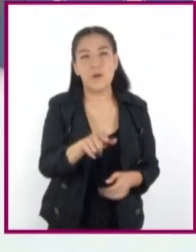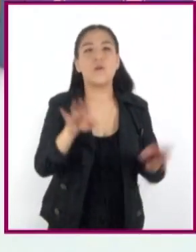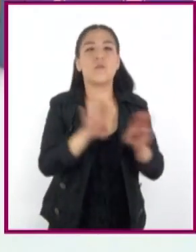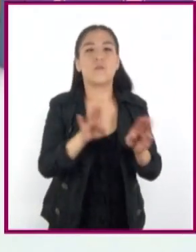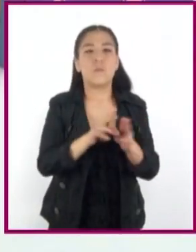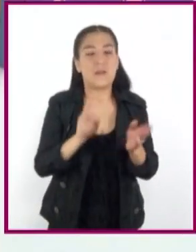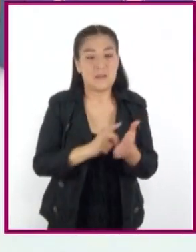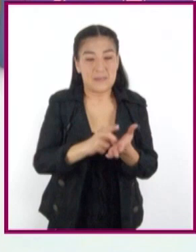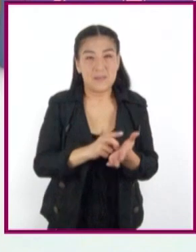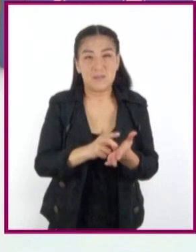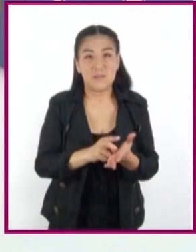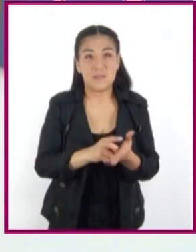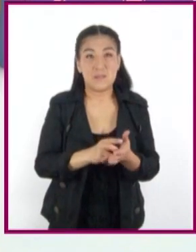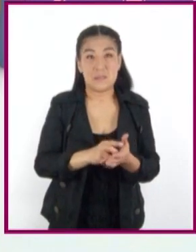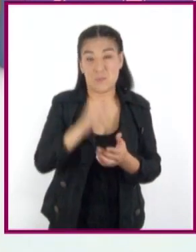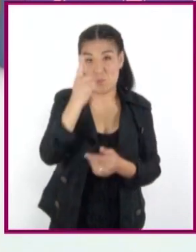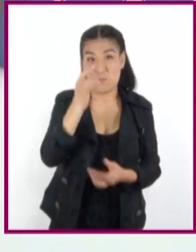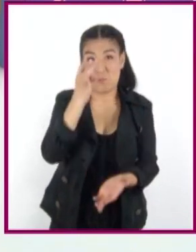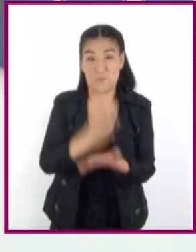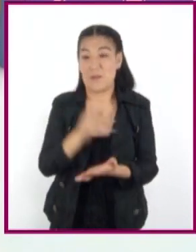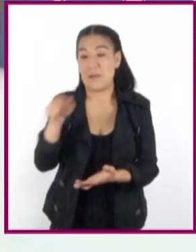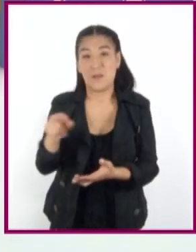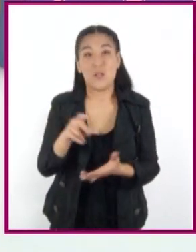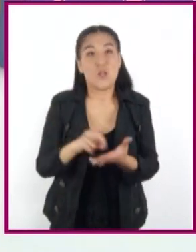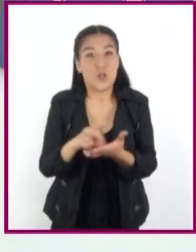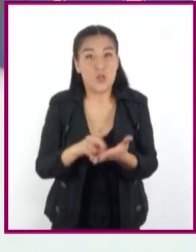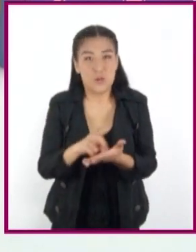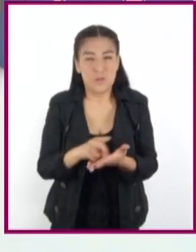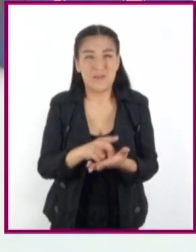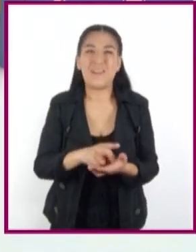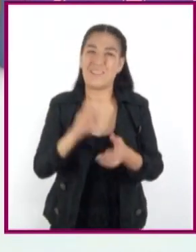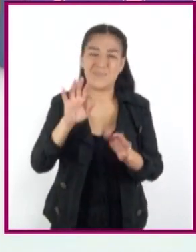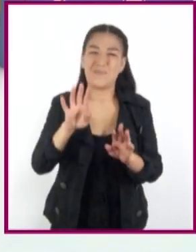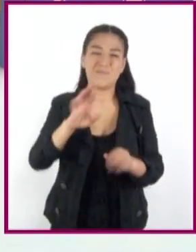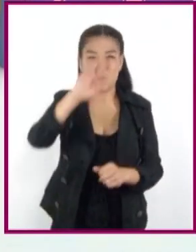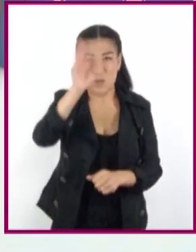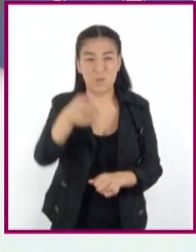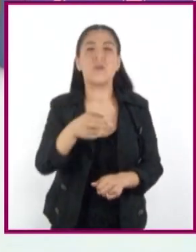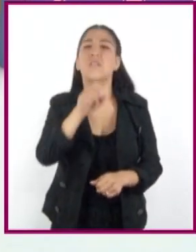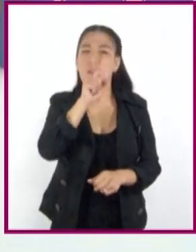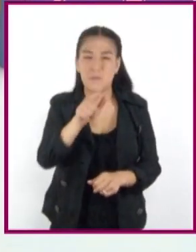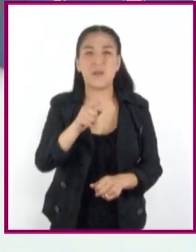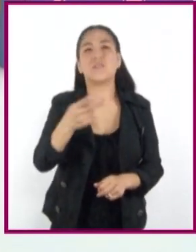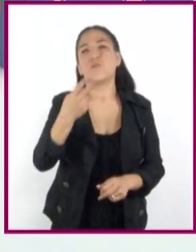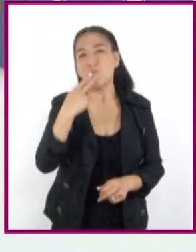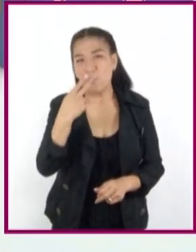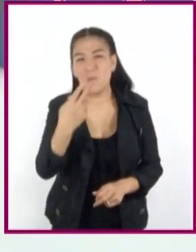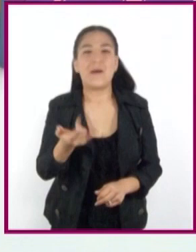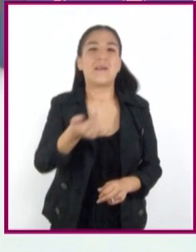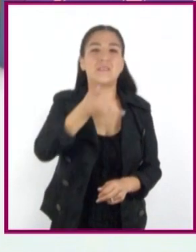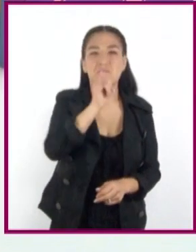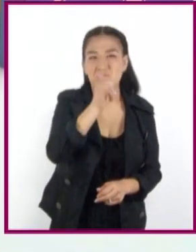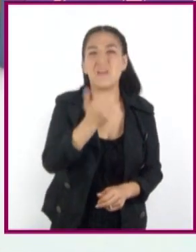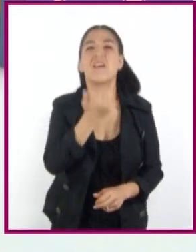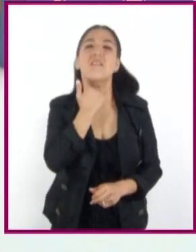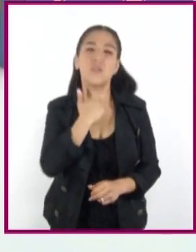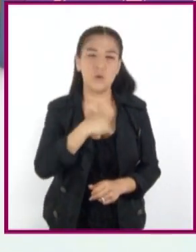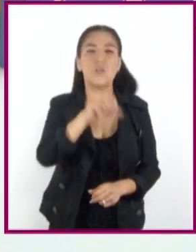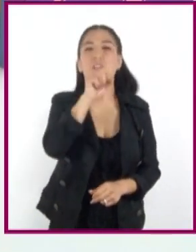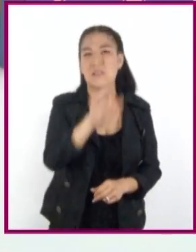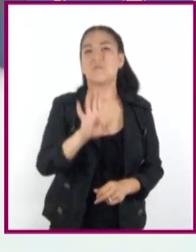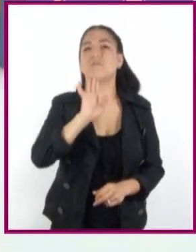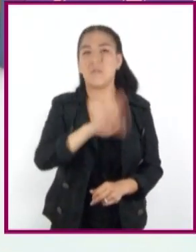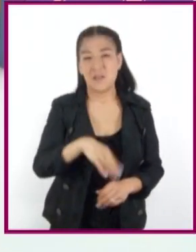no solo puede ser a las drogas ilegales, sino también al alcohol y al tabaco. Por tal razón, la adicción es considerada una